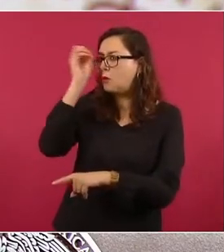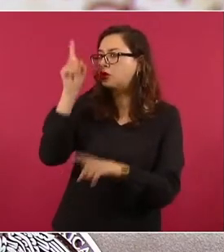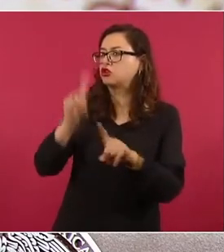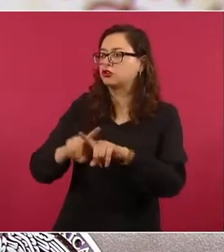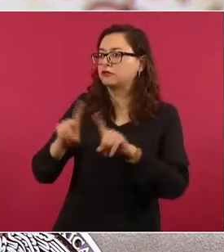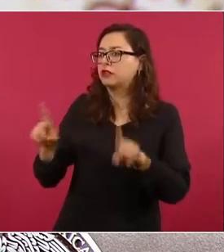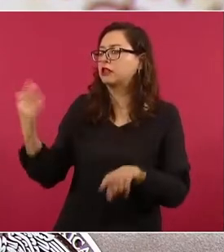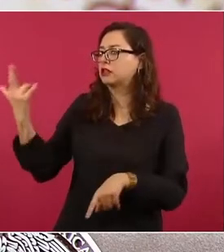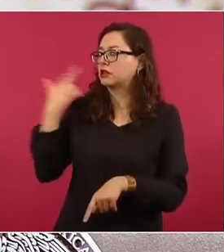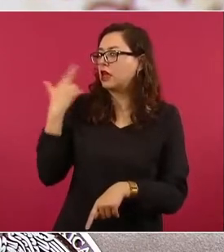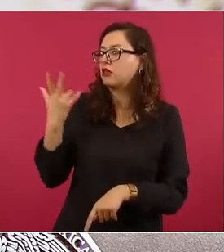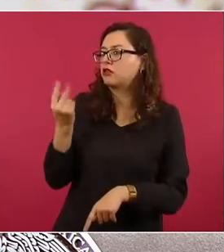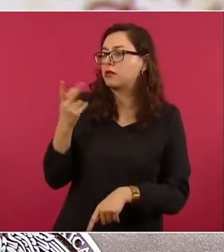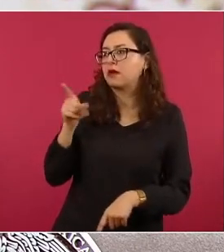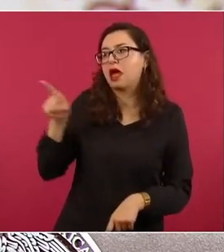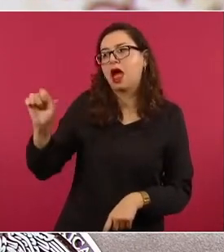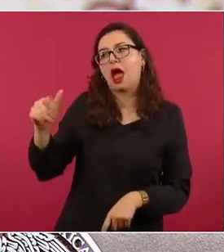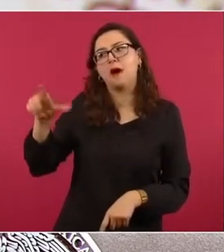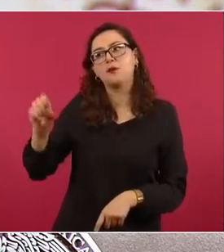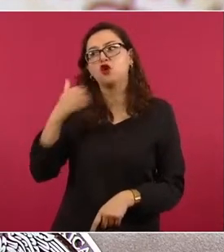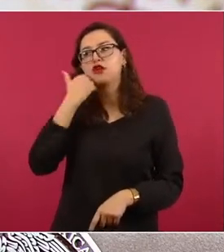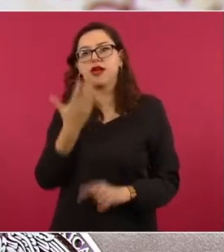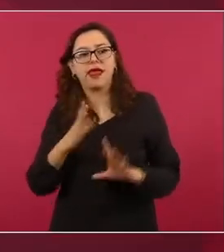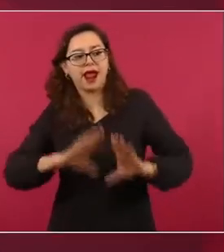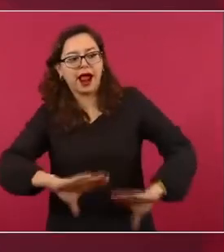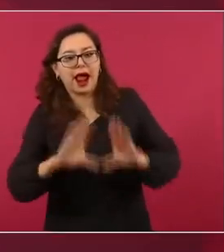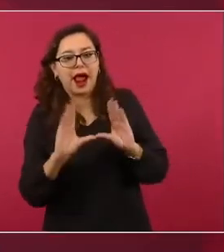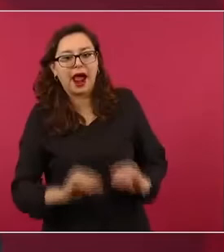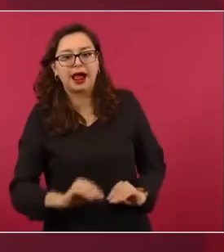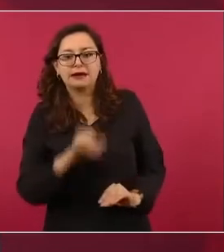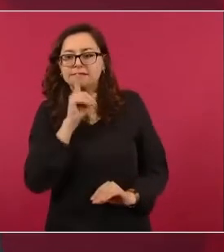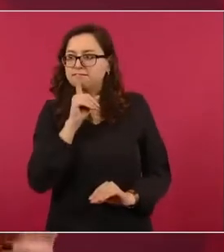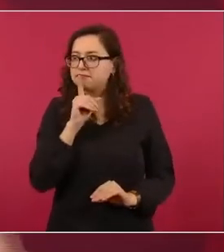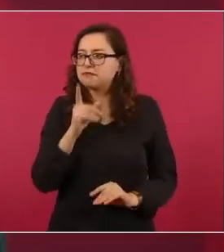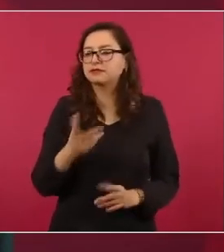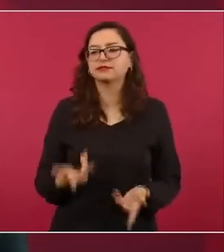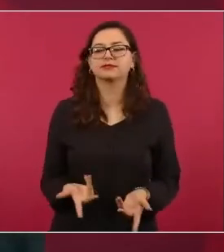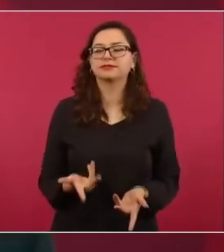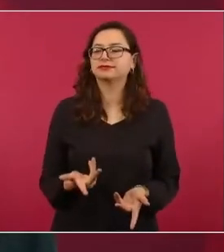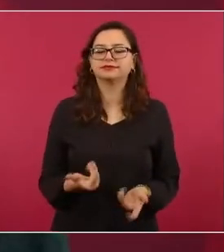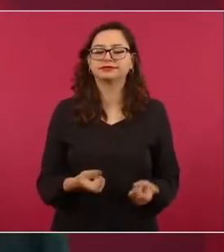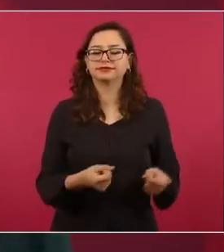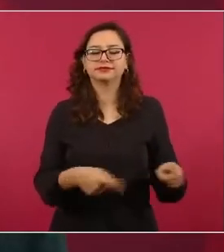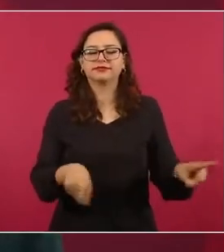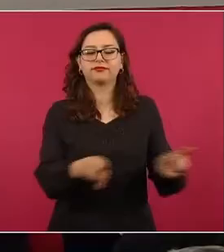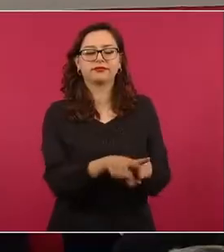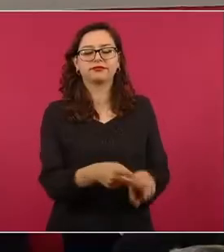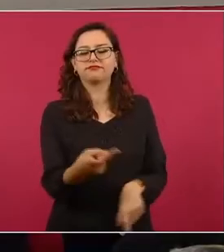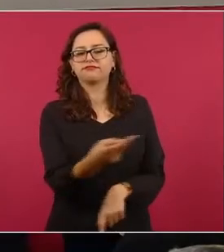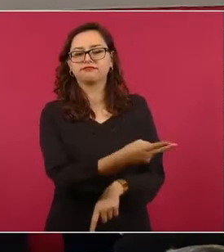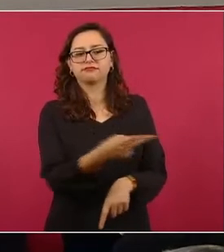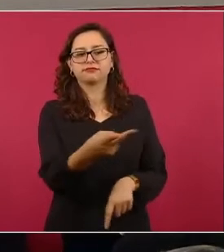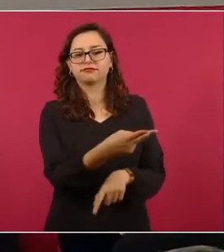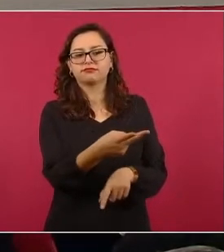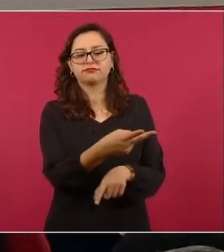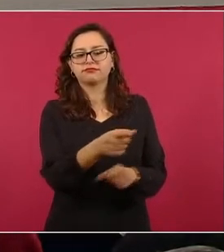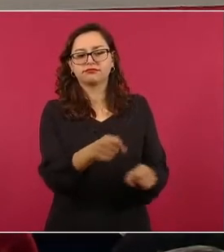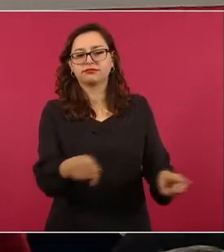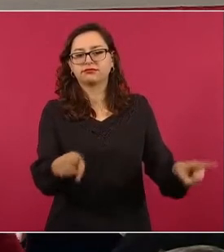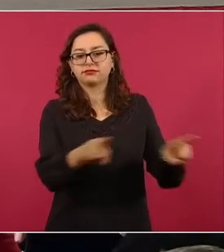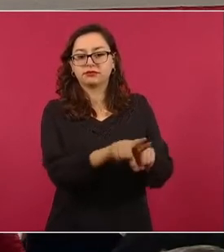y televisión, donde argumenta exactamente lo mismo que Riva Palacio, es decir,